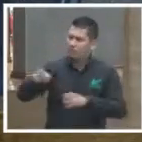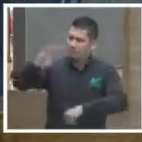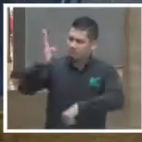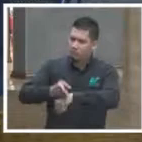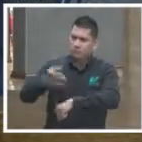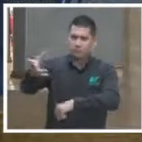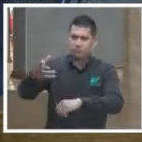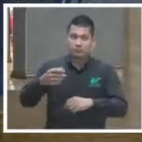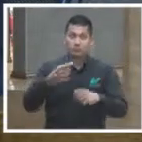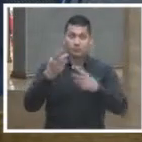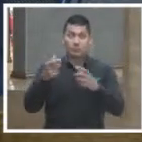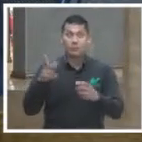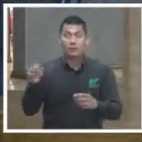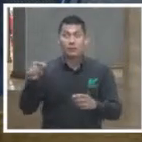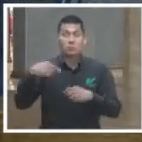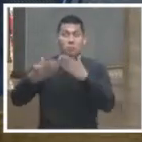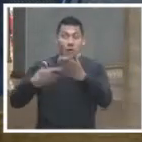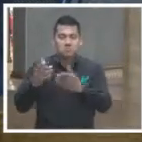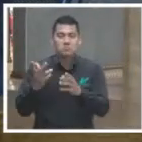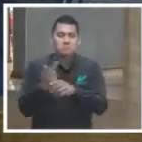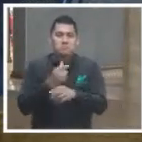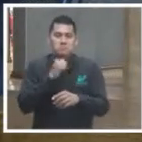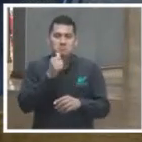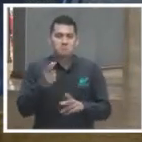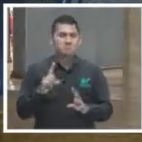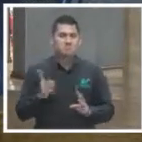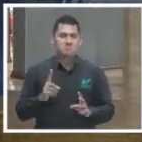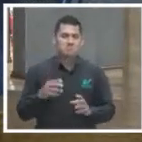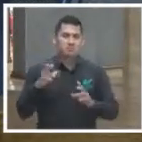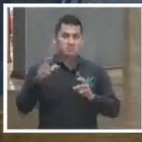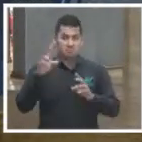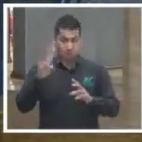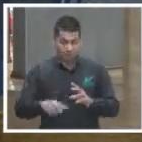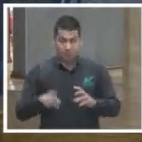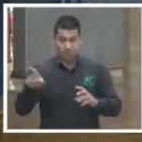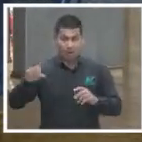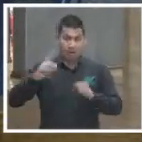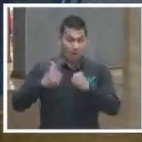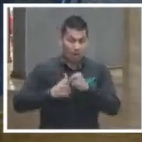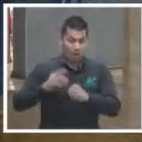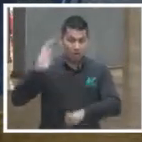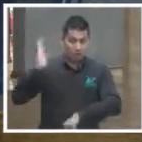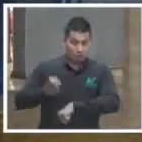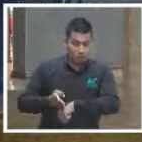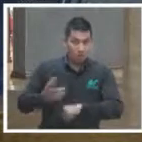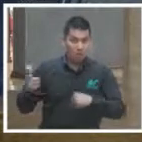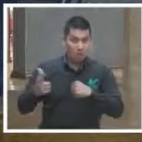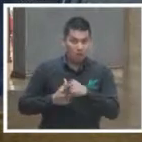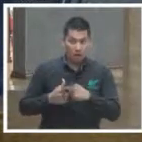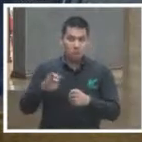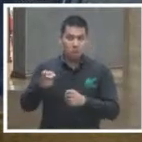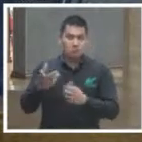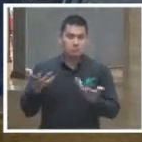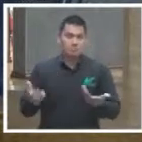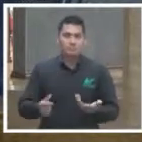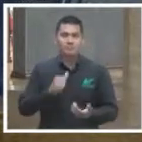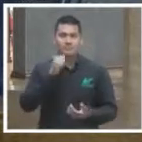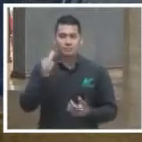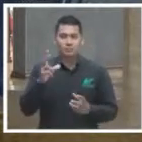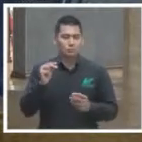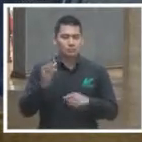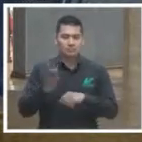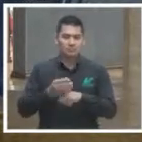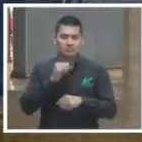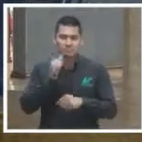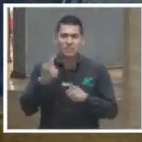sucedió, también hay que decirlo, porque no hubo ninguna sanción absolutamente, ni para quien hizo el